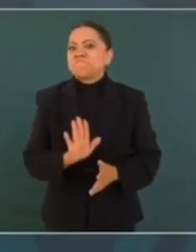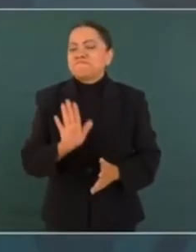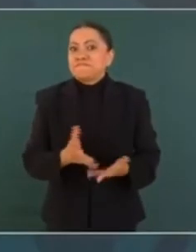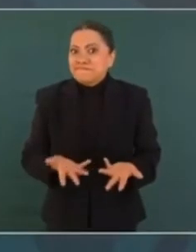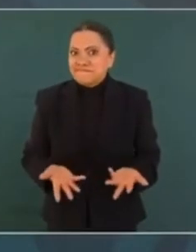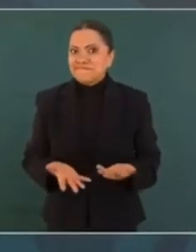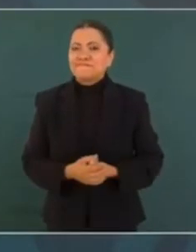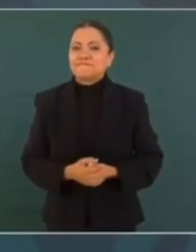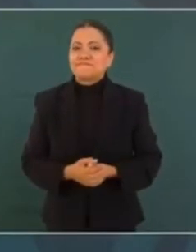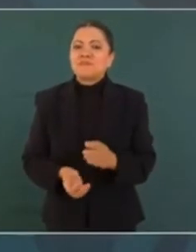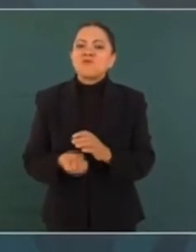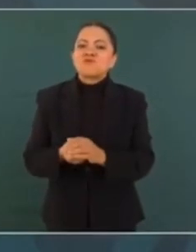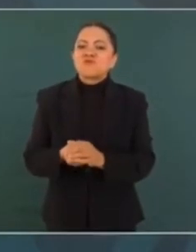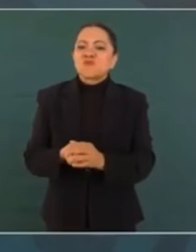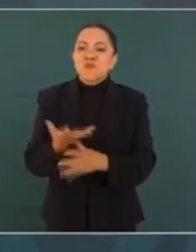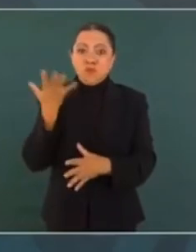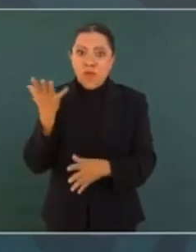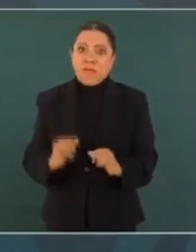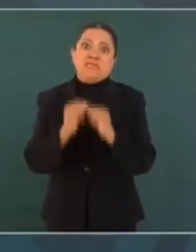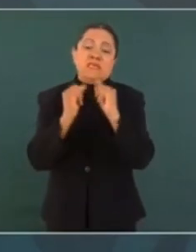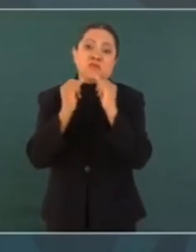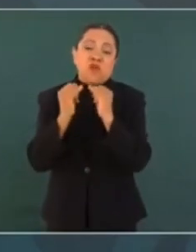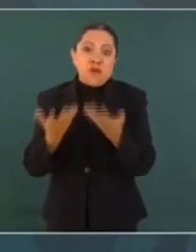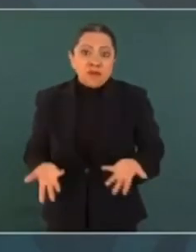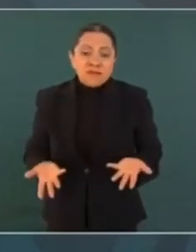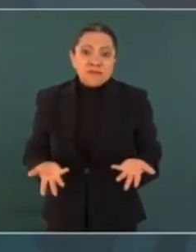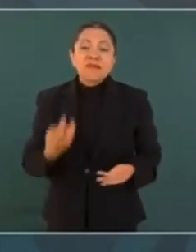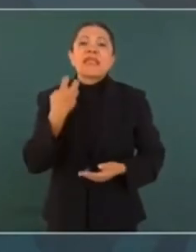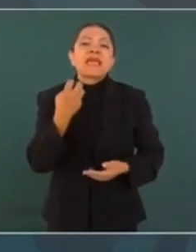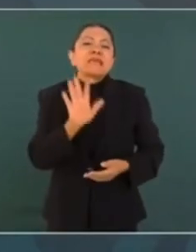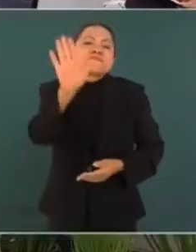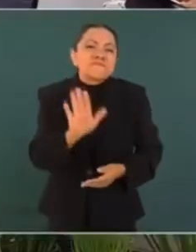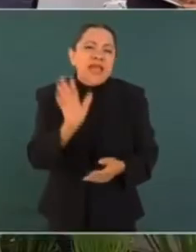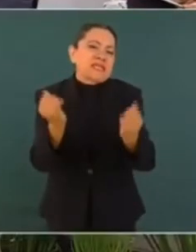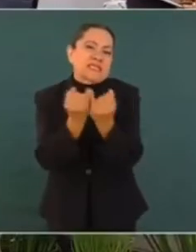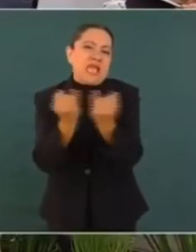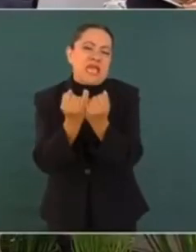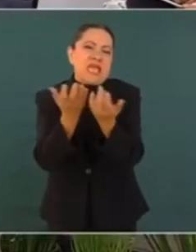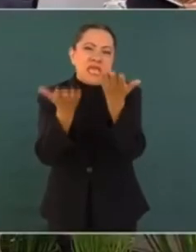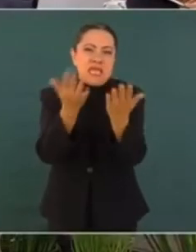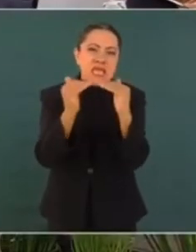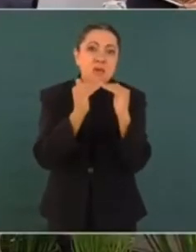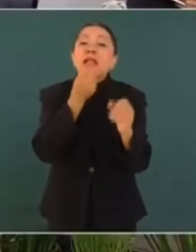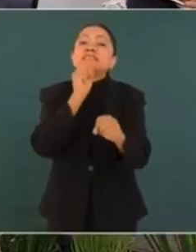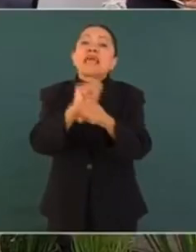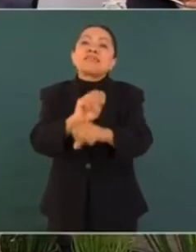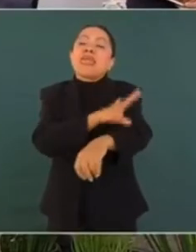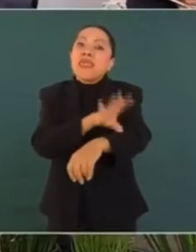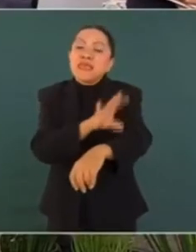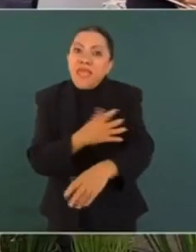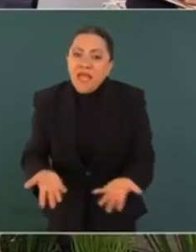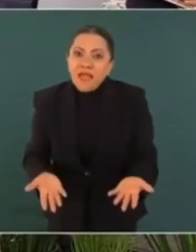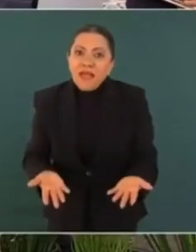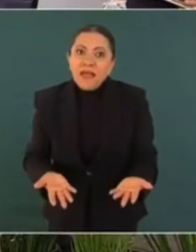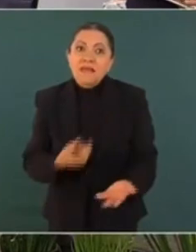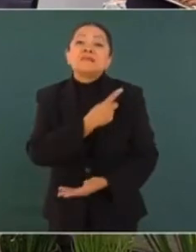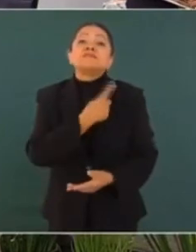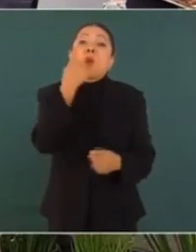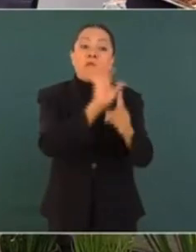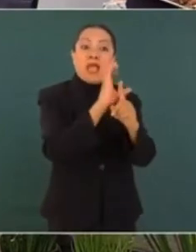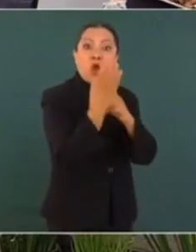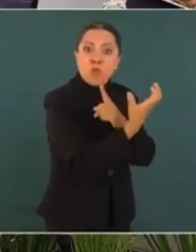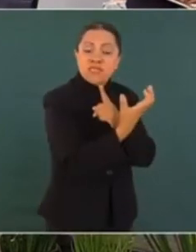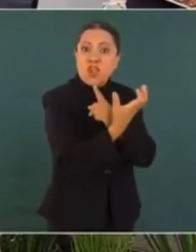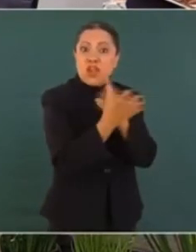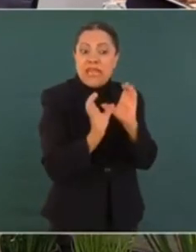nueva dependencia, es el equivalente a la Secretaría de Energía. Nada más una comisión del